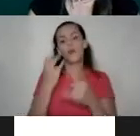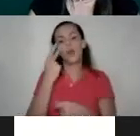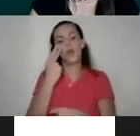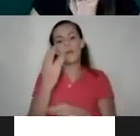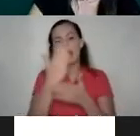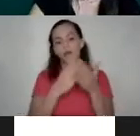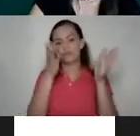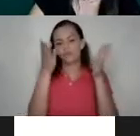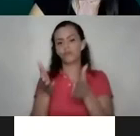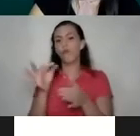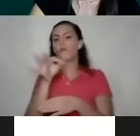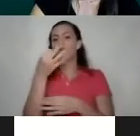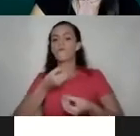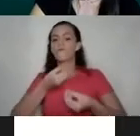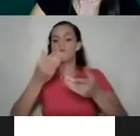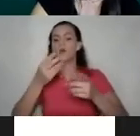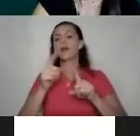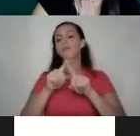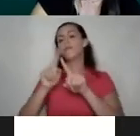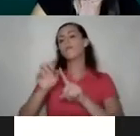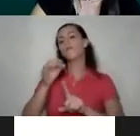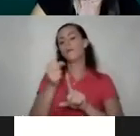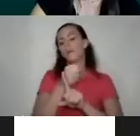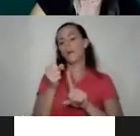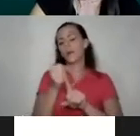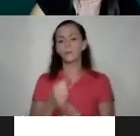estas manifestaciones, de estas diferentes formas de violencia.